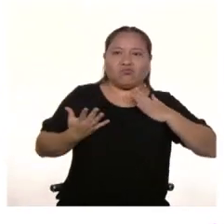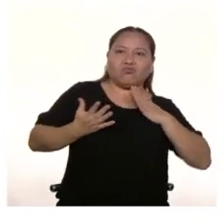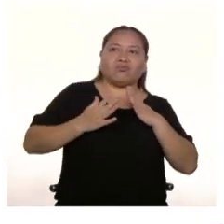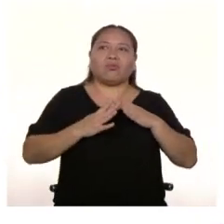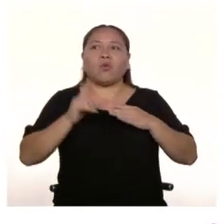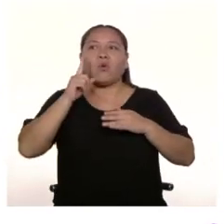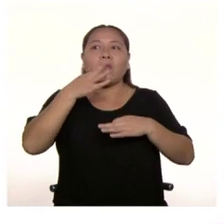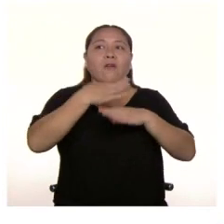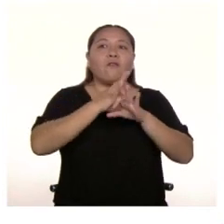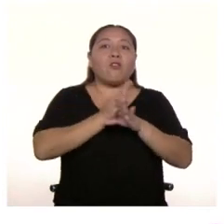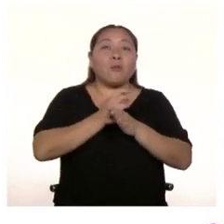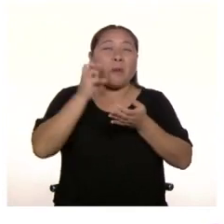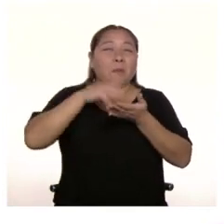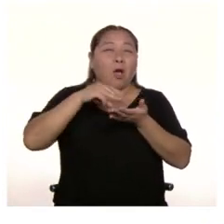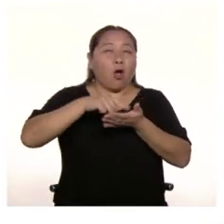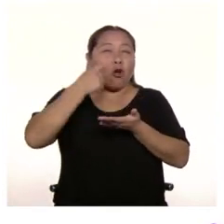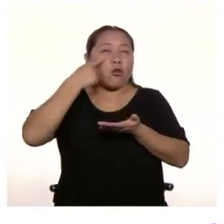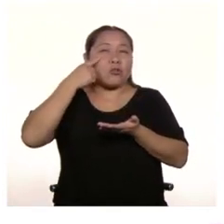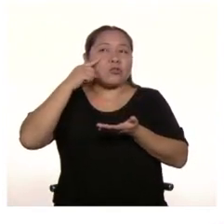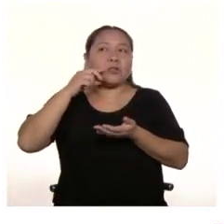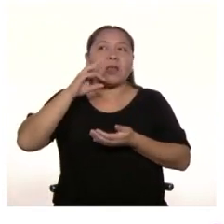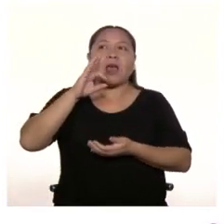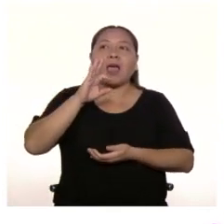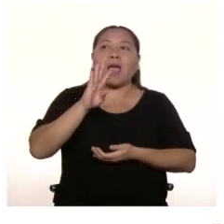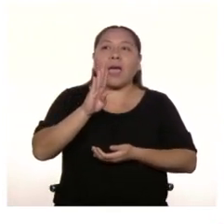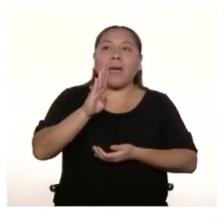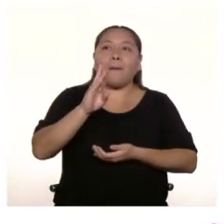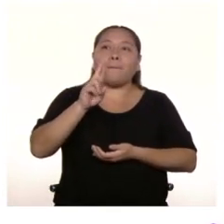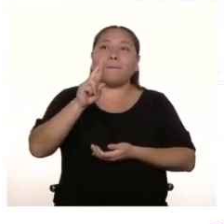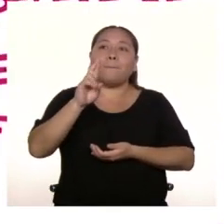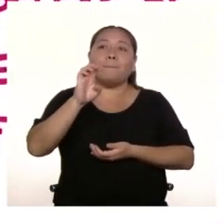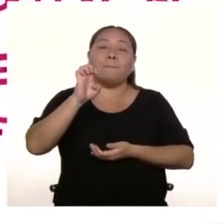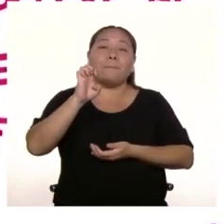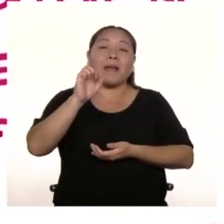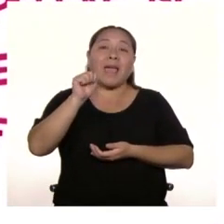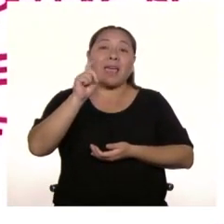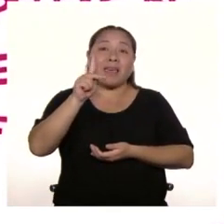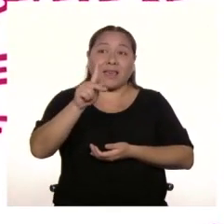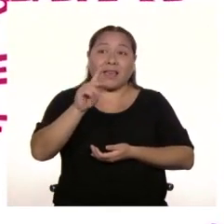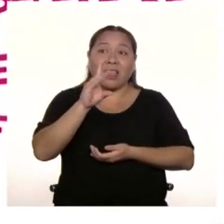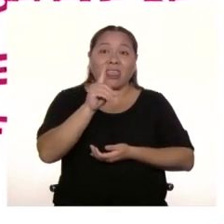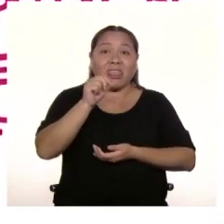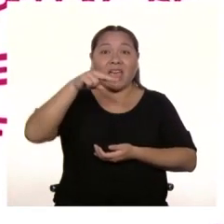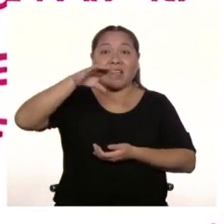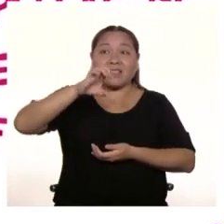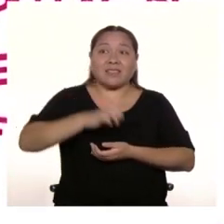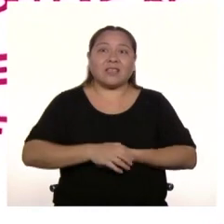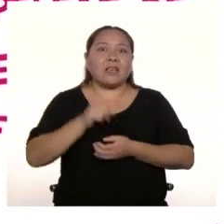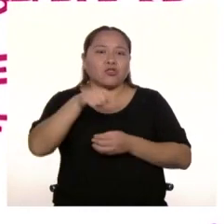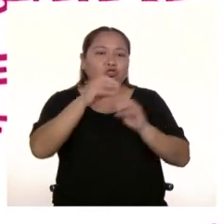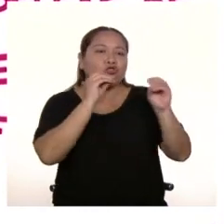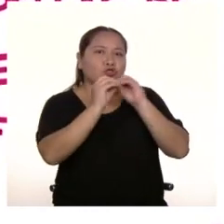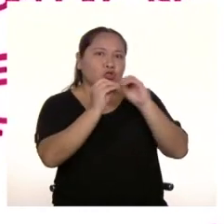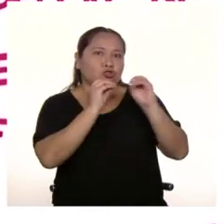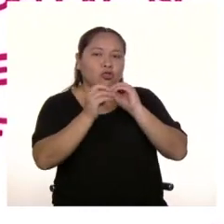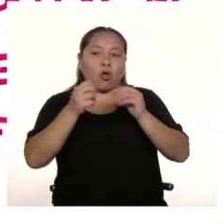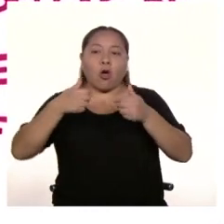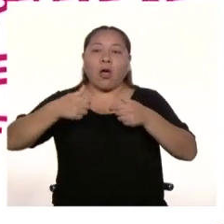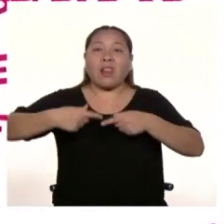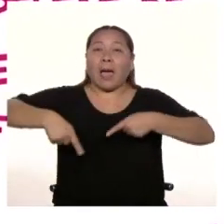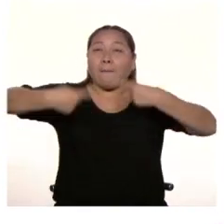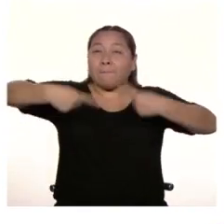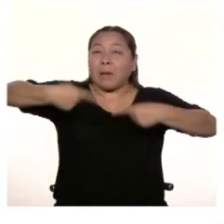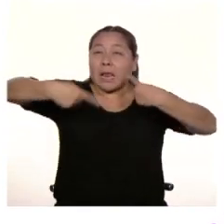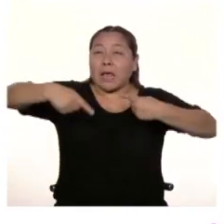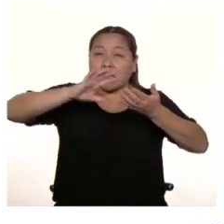Una de sus formas más conocidas es el break dance, que en su época funcionó para resolver las peleas de barrio de una forma pacífica, el